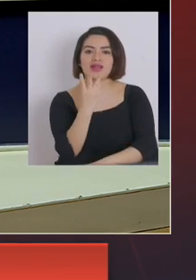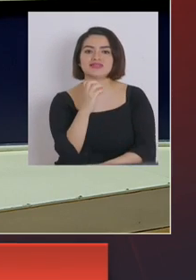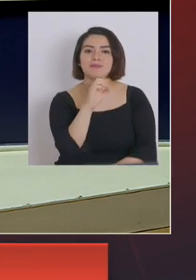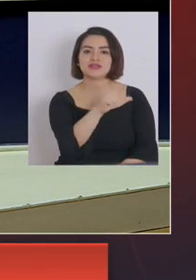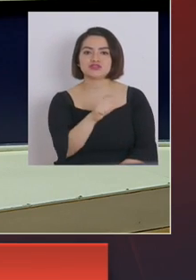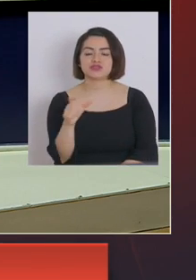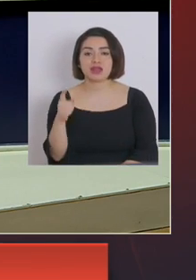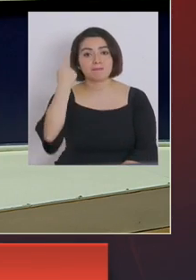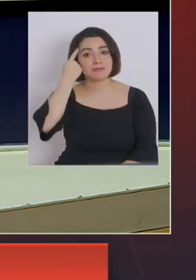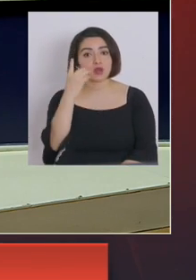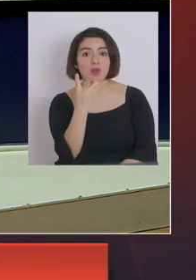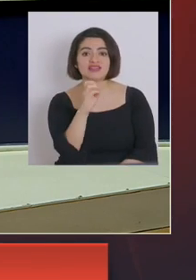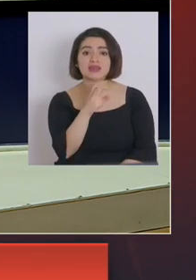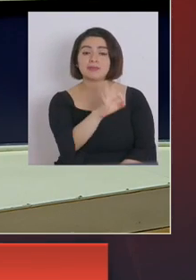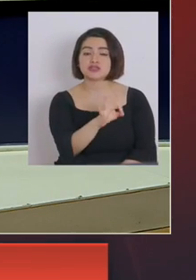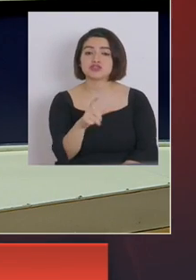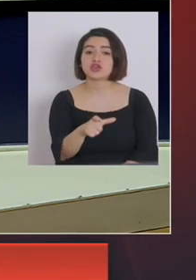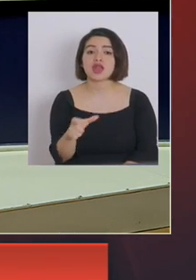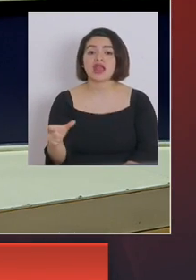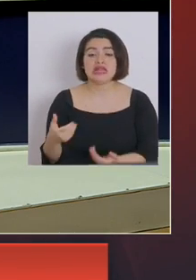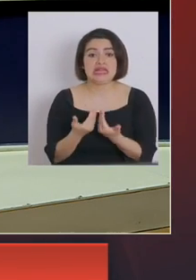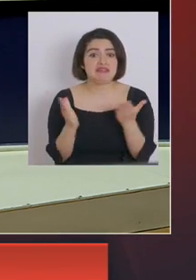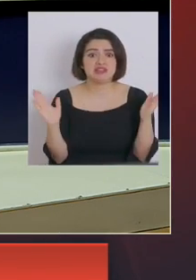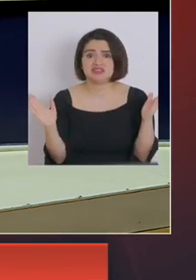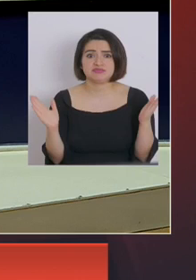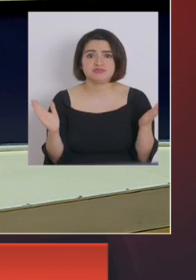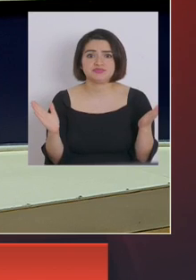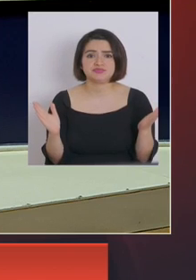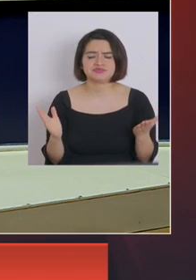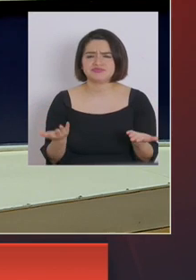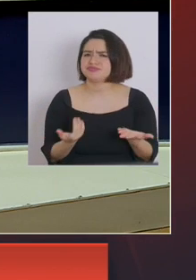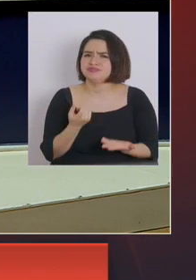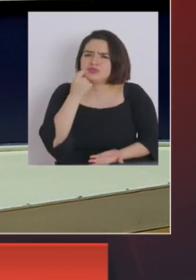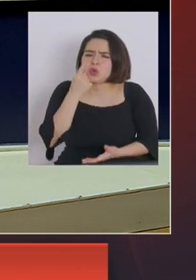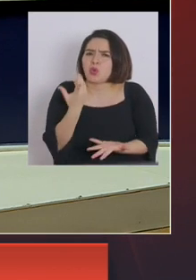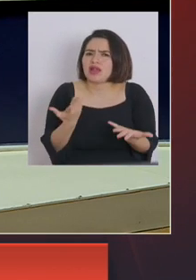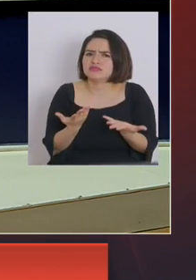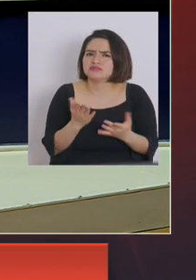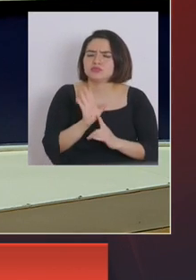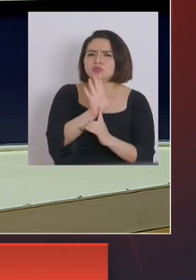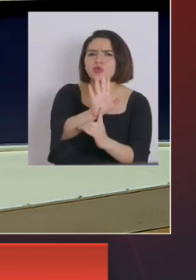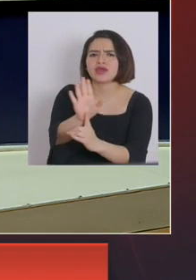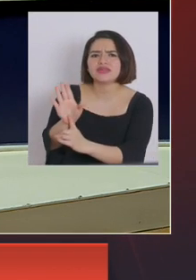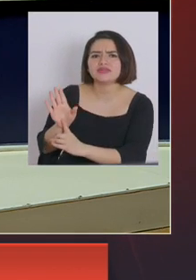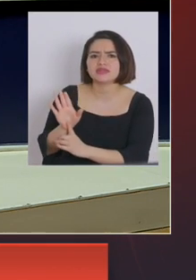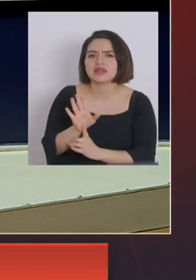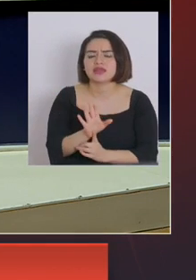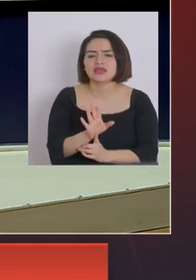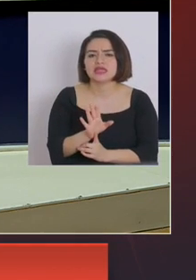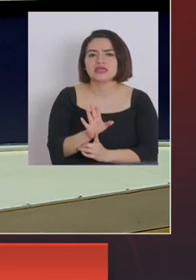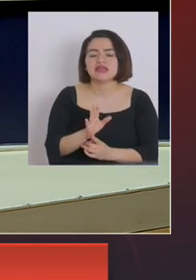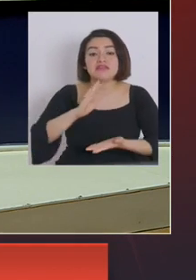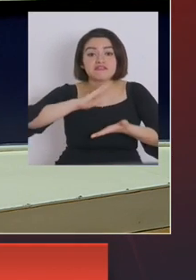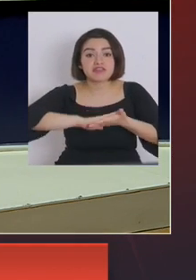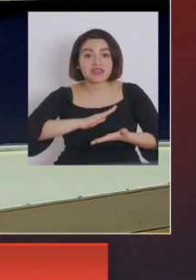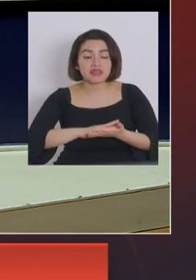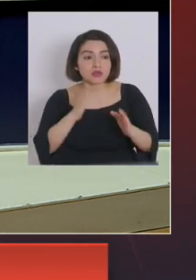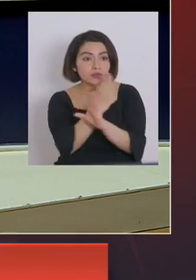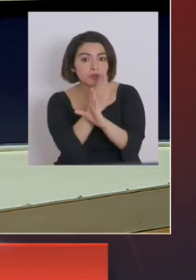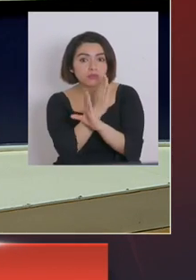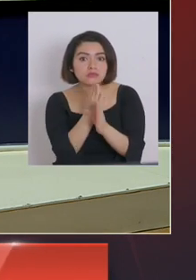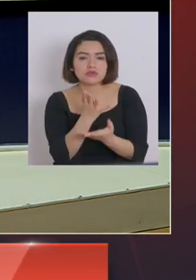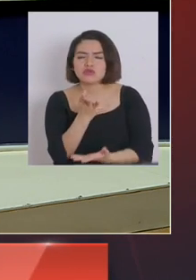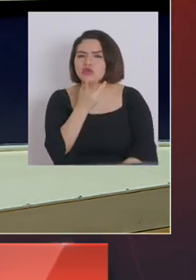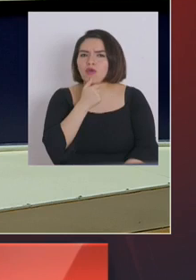las 40 personas quedaron libres. ¿Cuál es la señal que se está dando si es que este tipo de fiestas no tiene